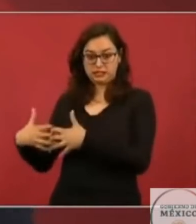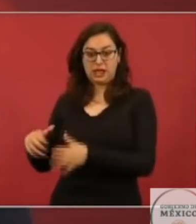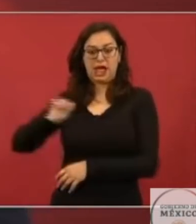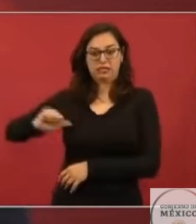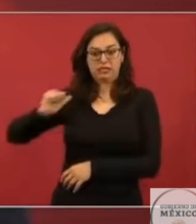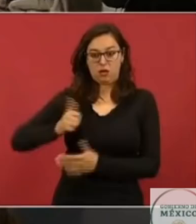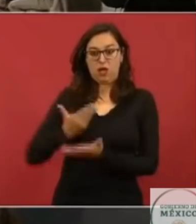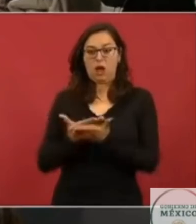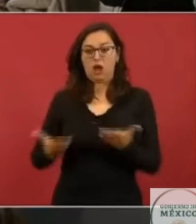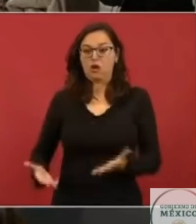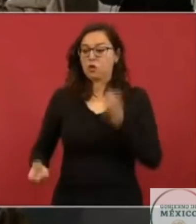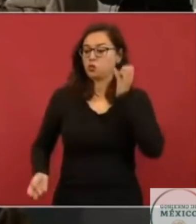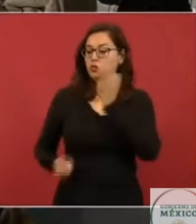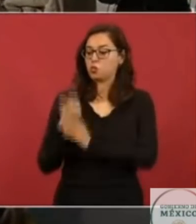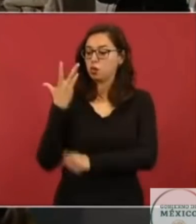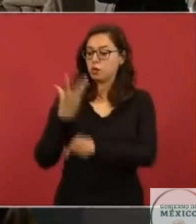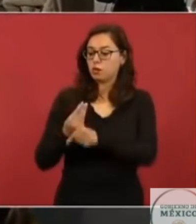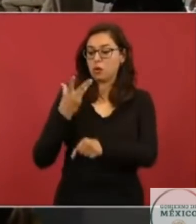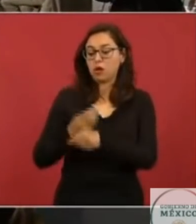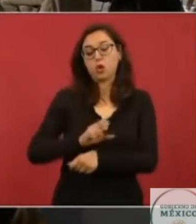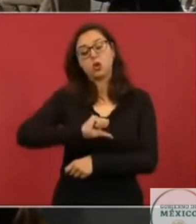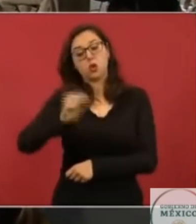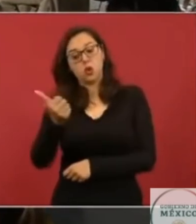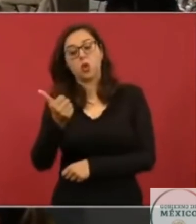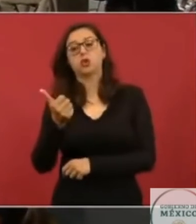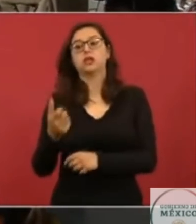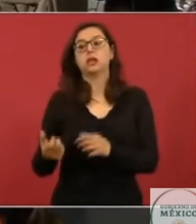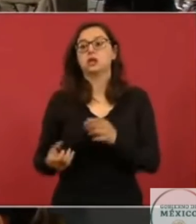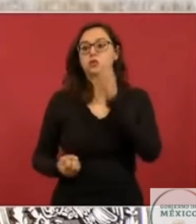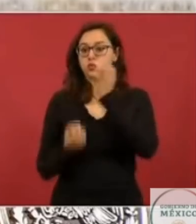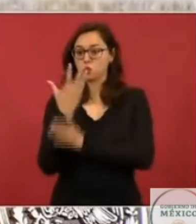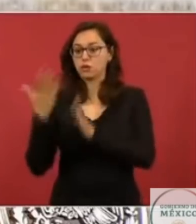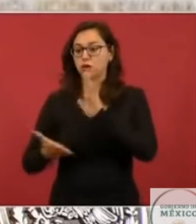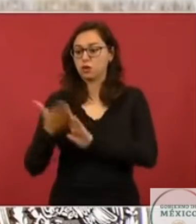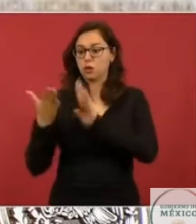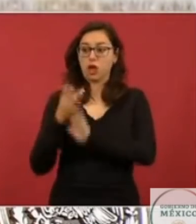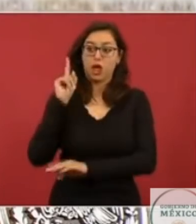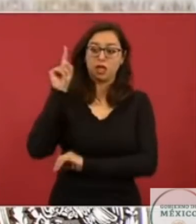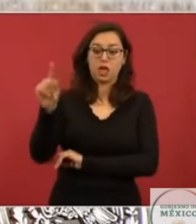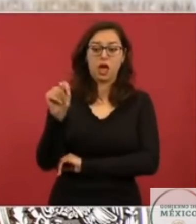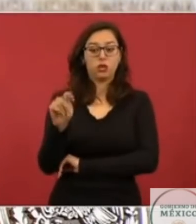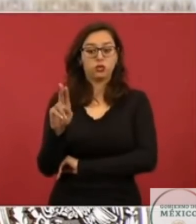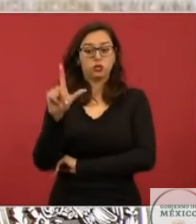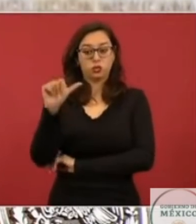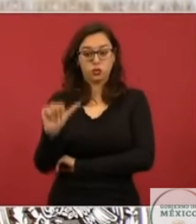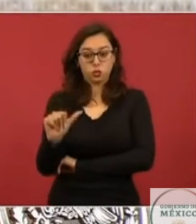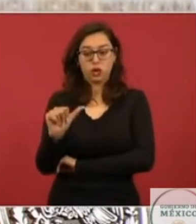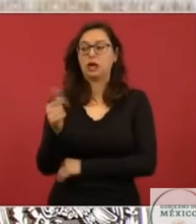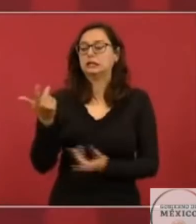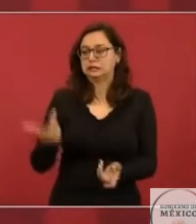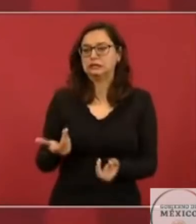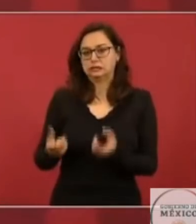incluso terminando de construir como una coquizadora en Tula. Y no